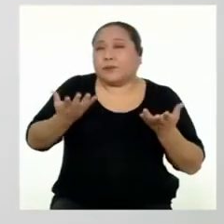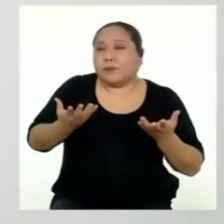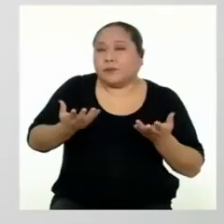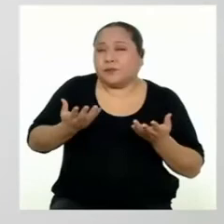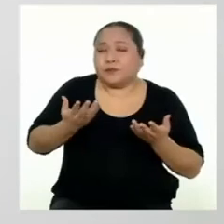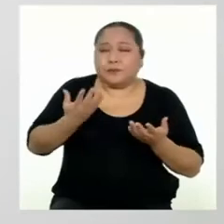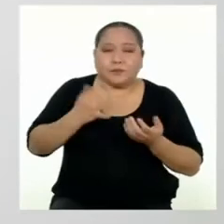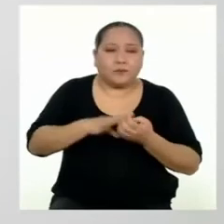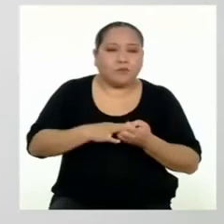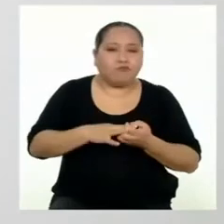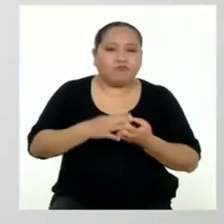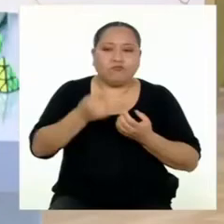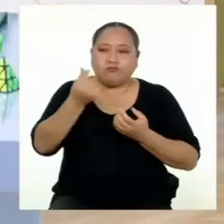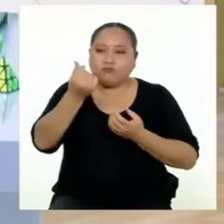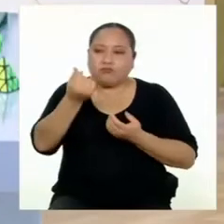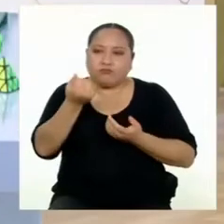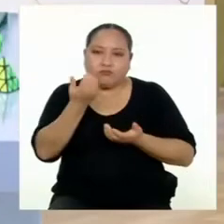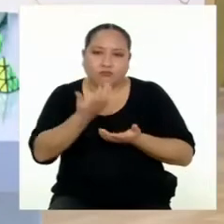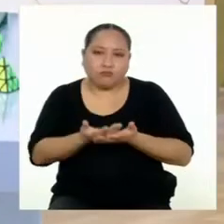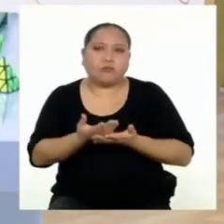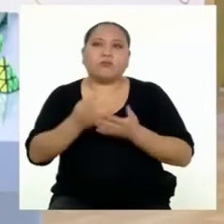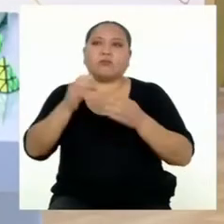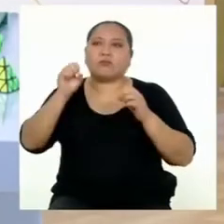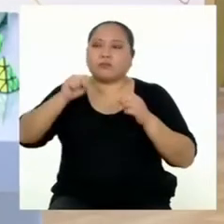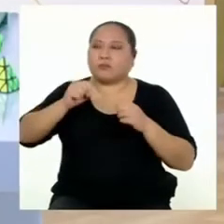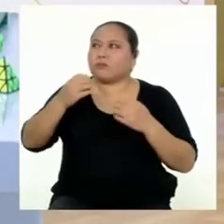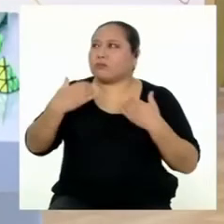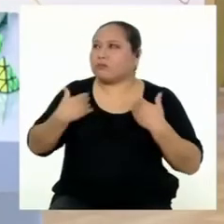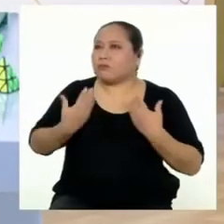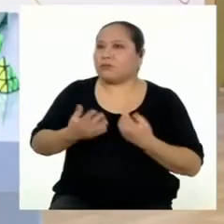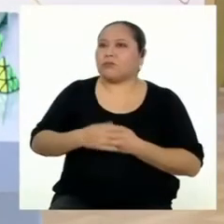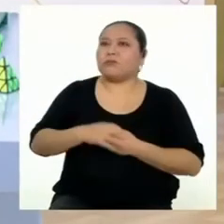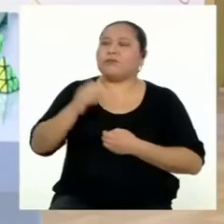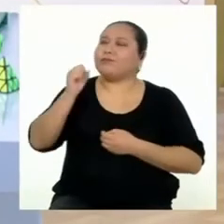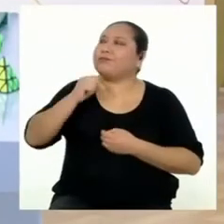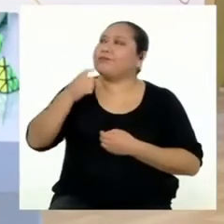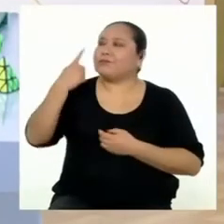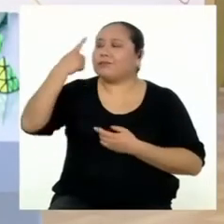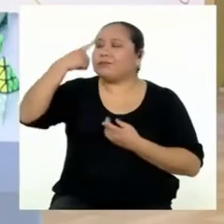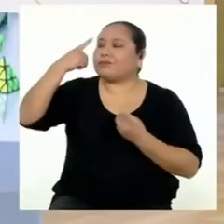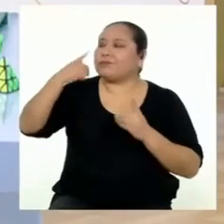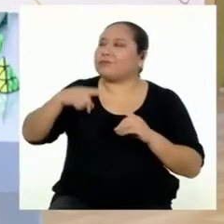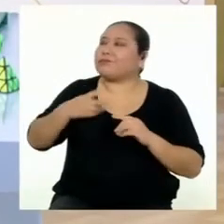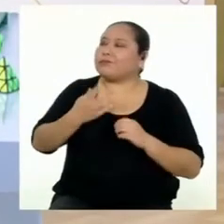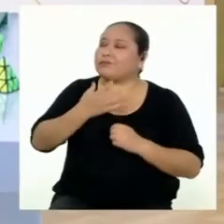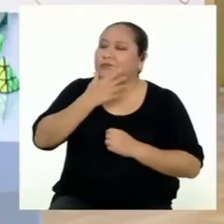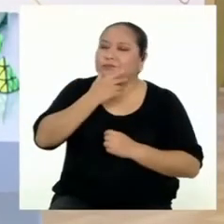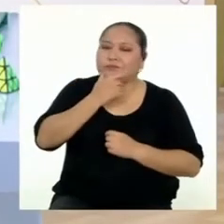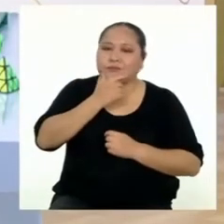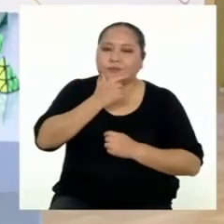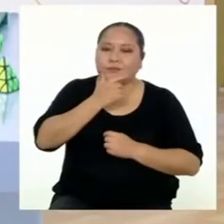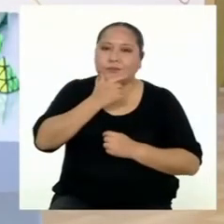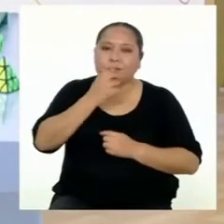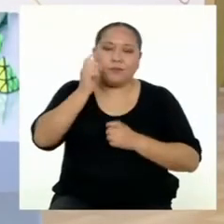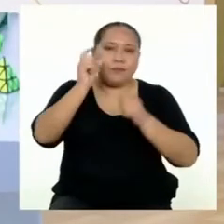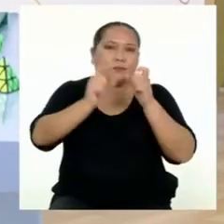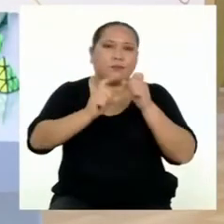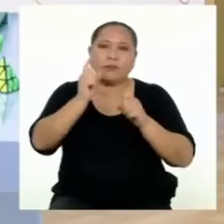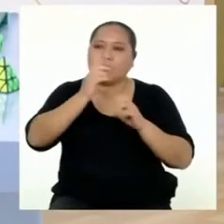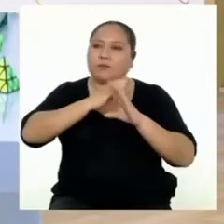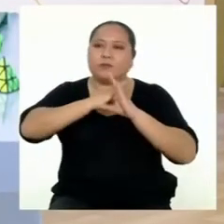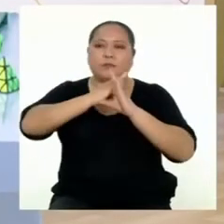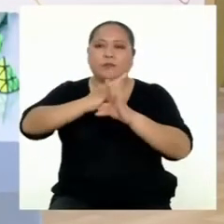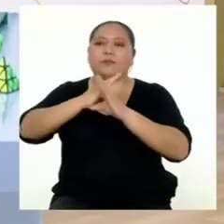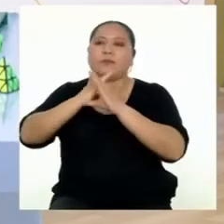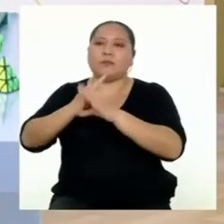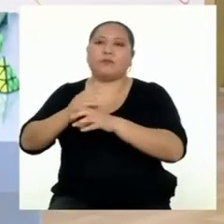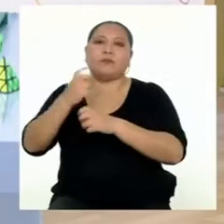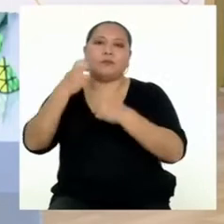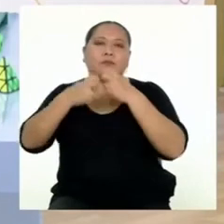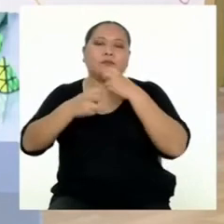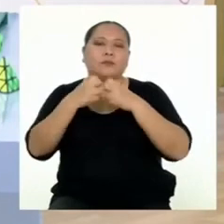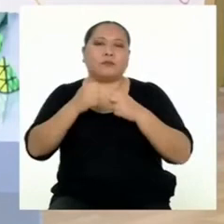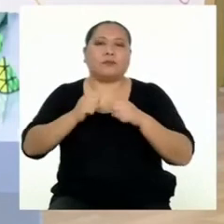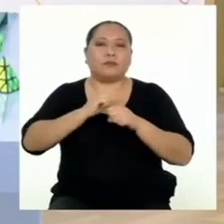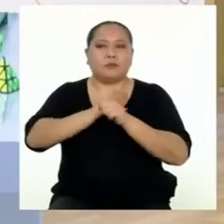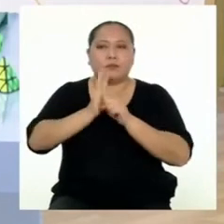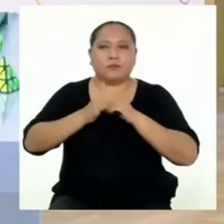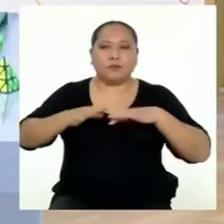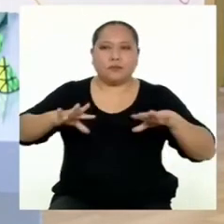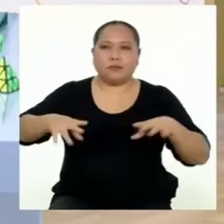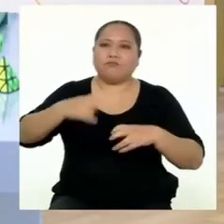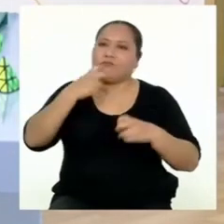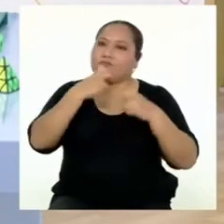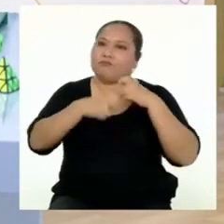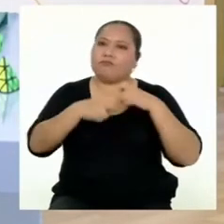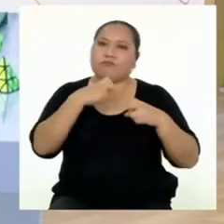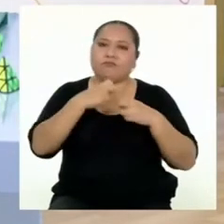están a su alcance. Sí, pues, tienes razón. Hay familias que no han podido combatir los estragos de la pandemia y han tenido